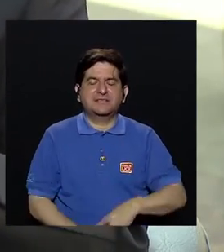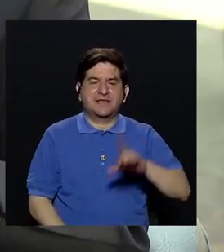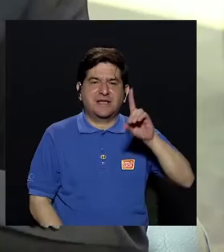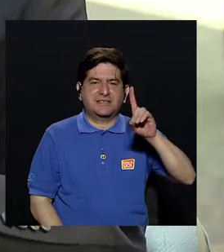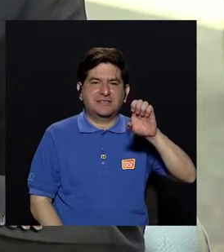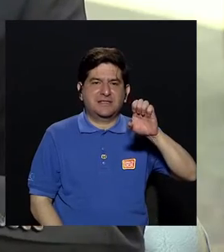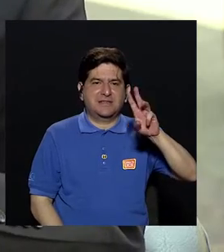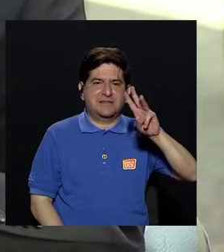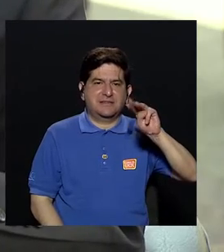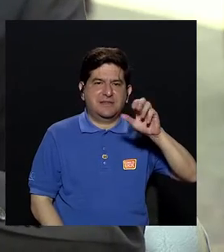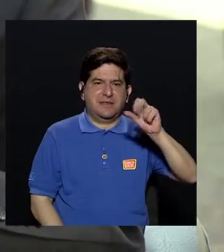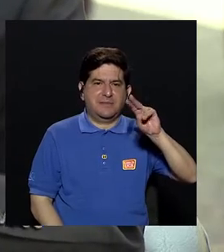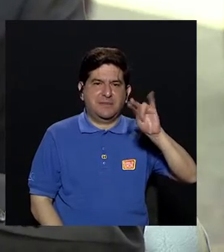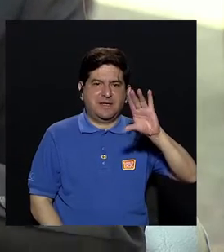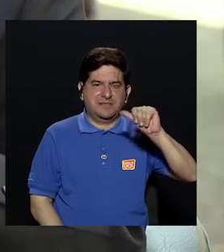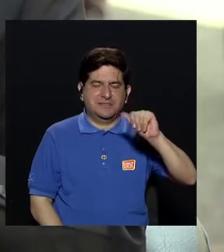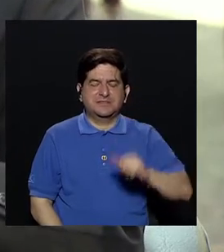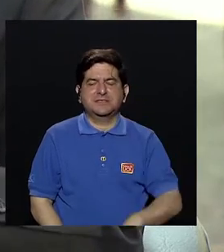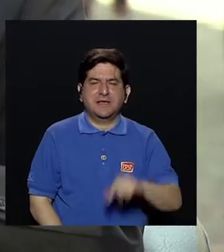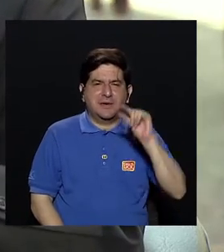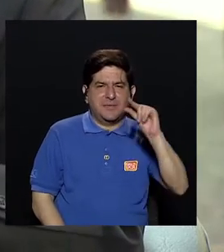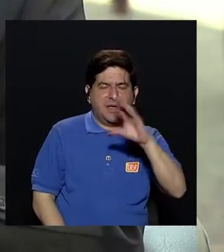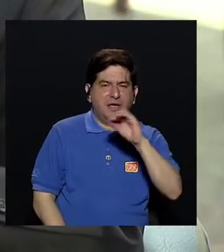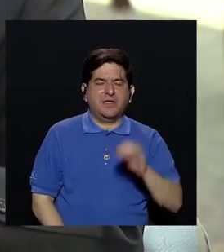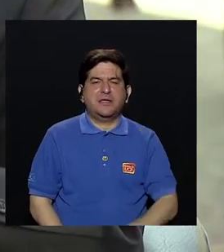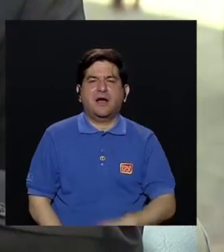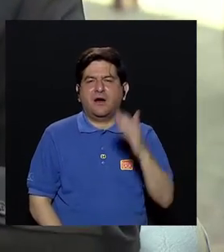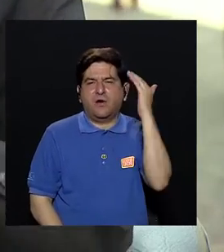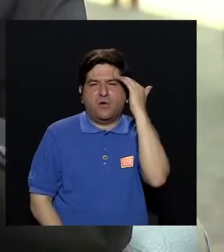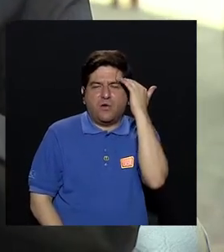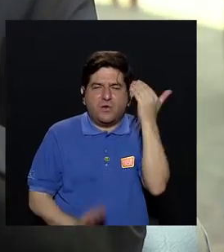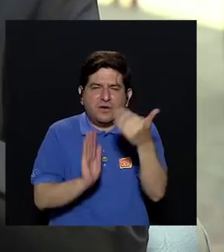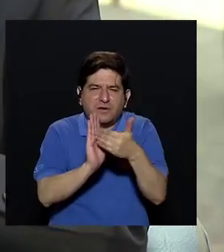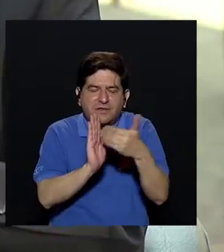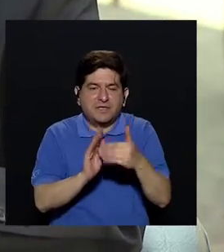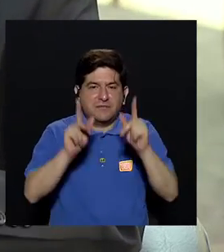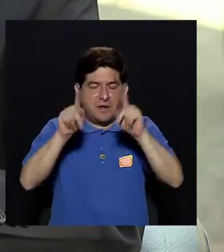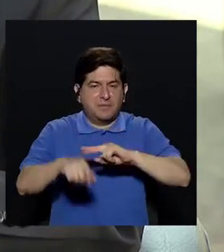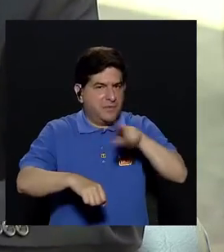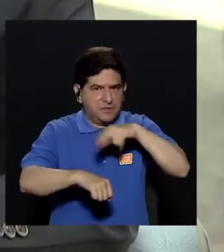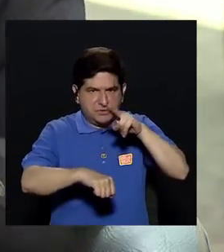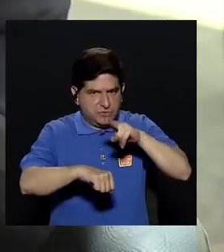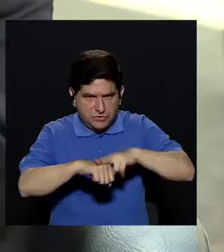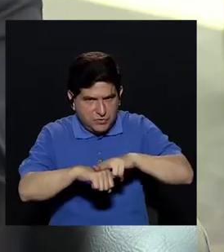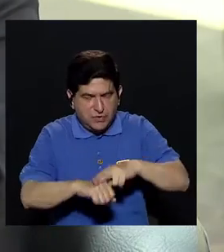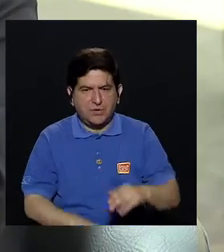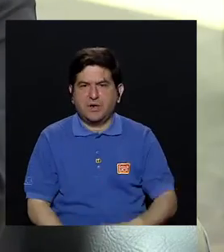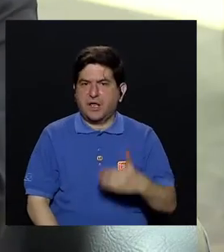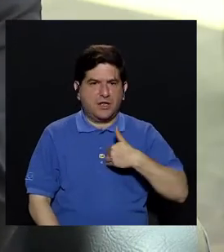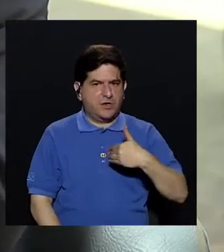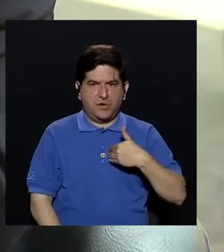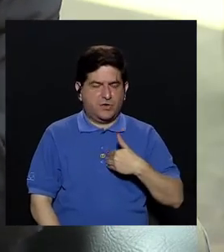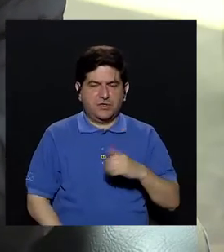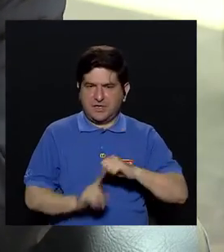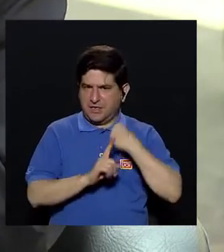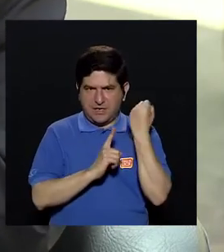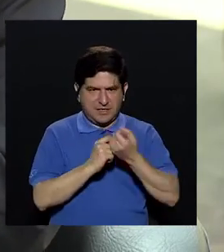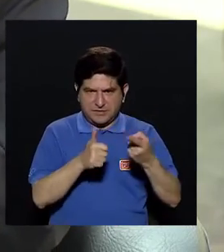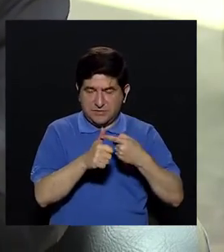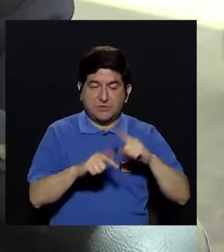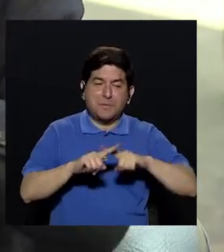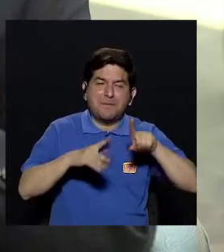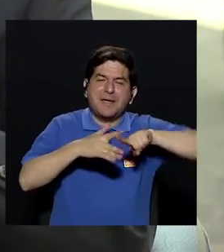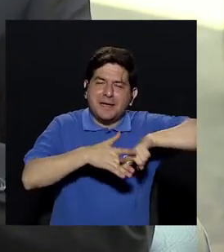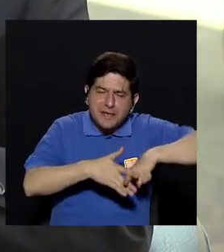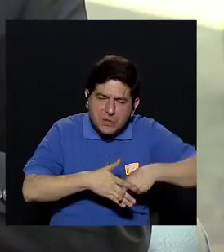leve o deterioro cognitivo leve, que el deterioro cognitivo leve es alguien que no está normal, que no tiene demencia, pero que está